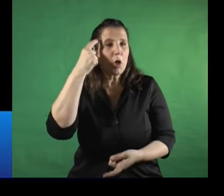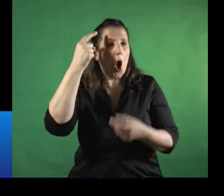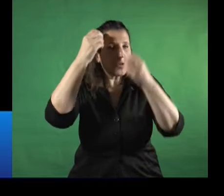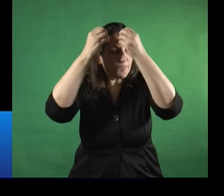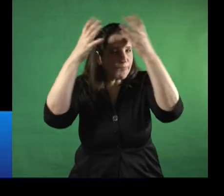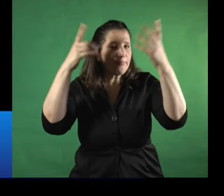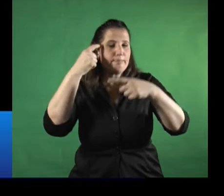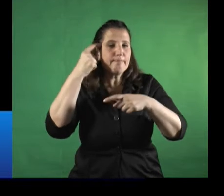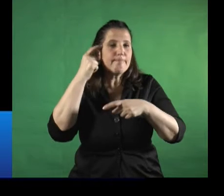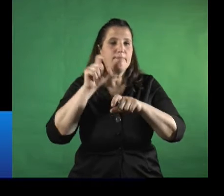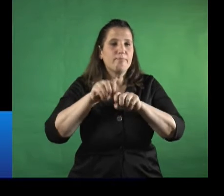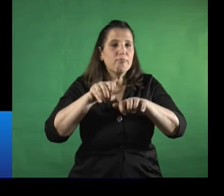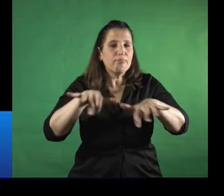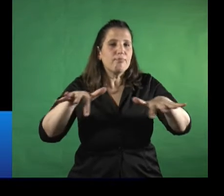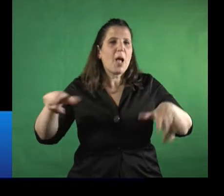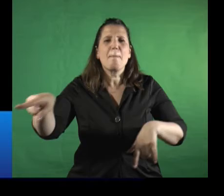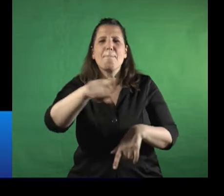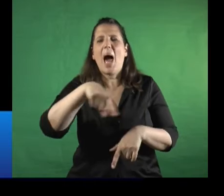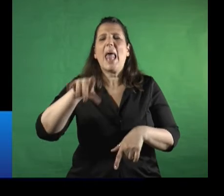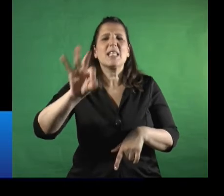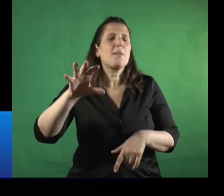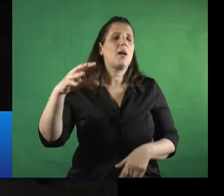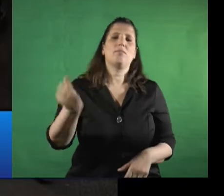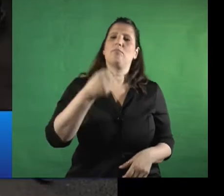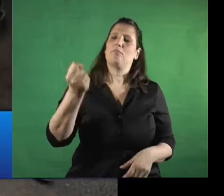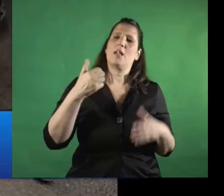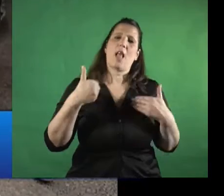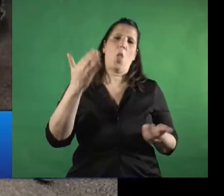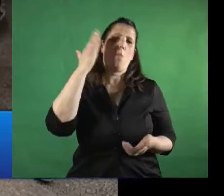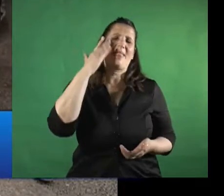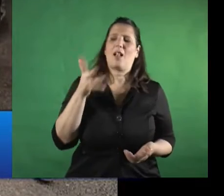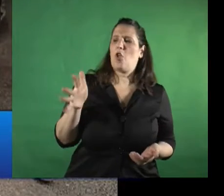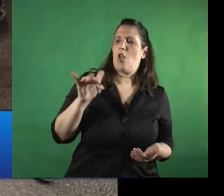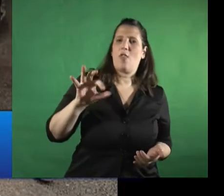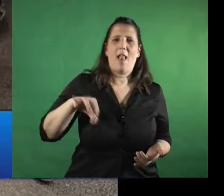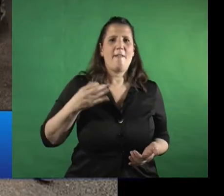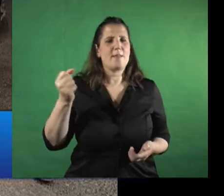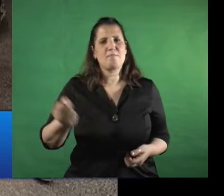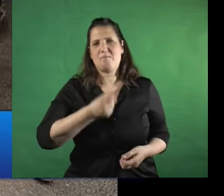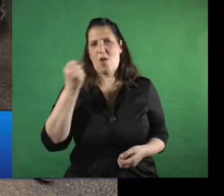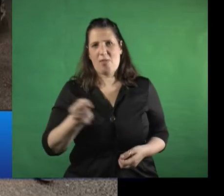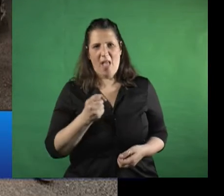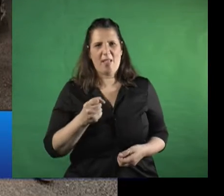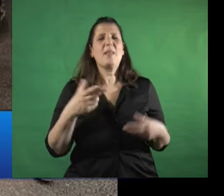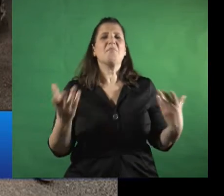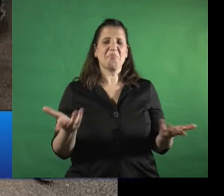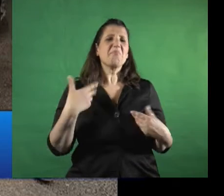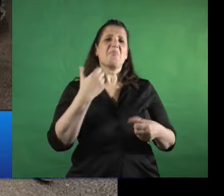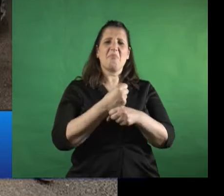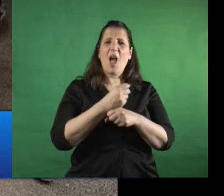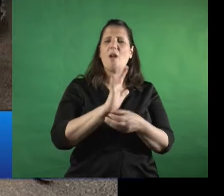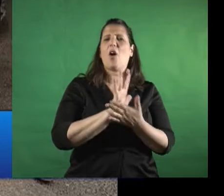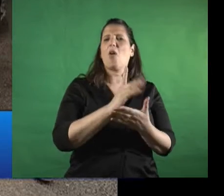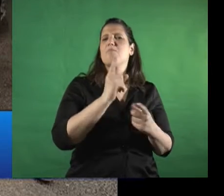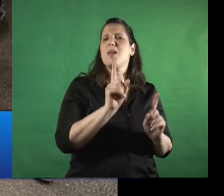sobre la importancia de la salud mental en la vida cotidiana, se realizaron intervenciones sociocomunitarias en el